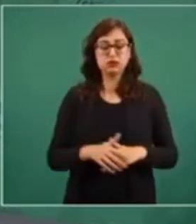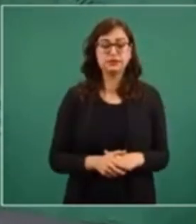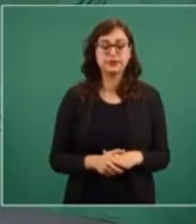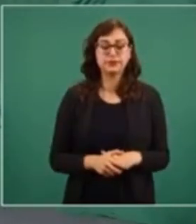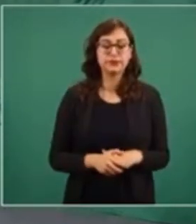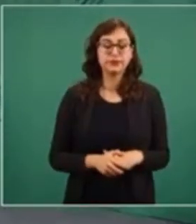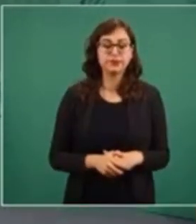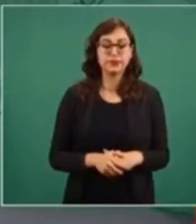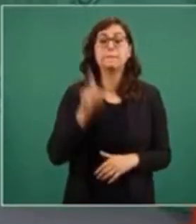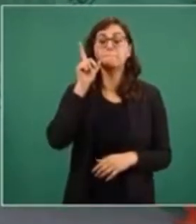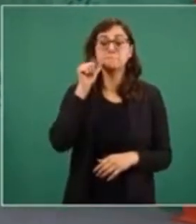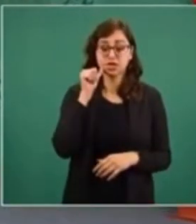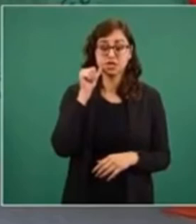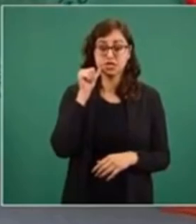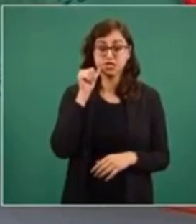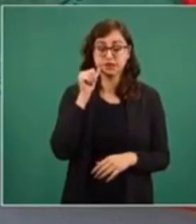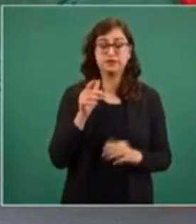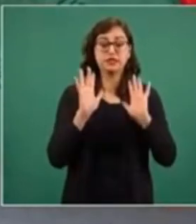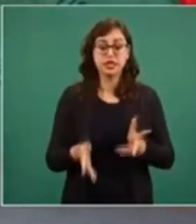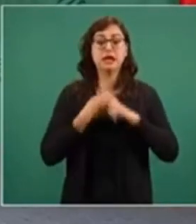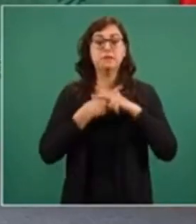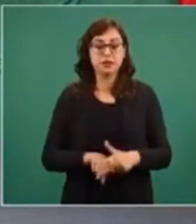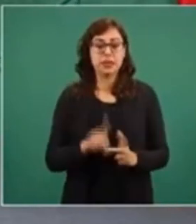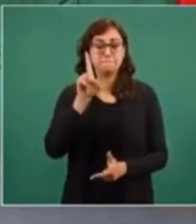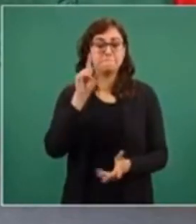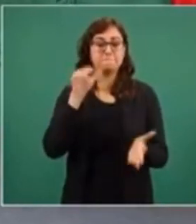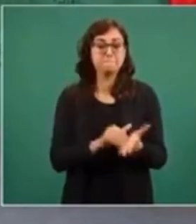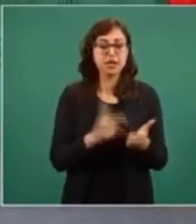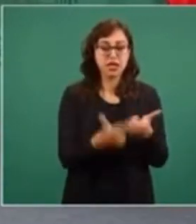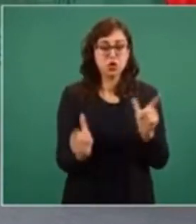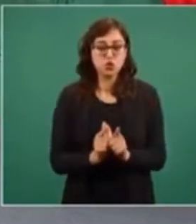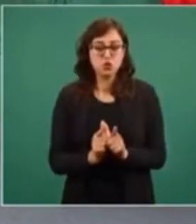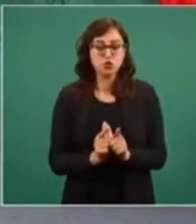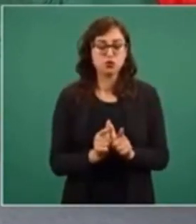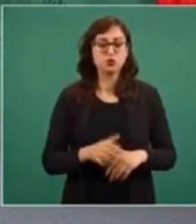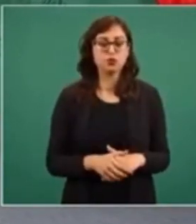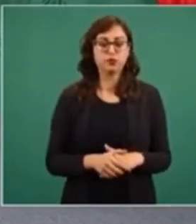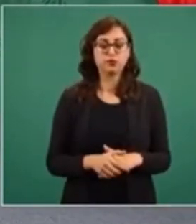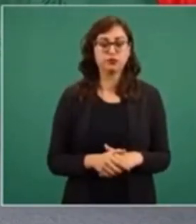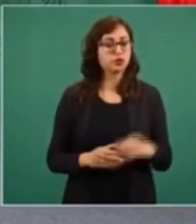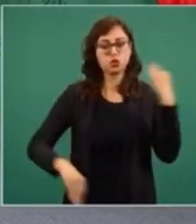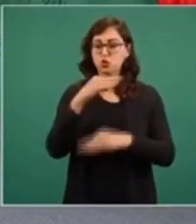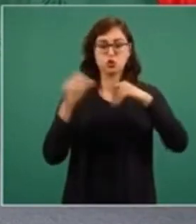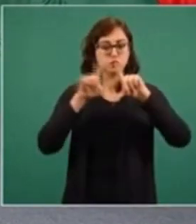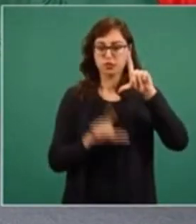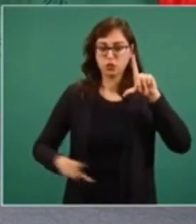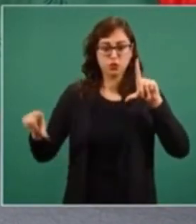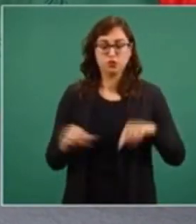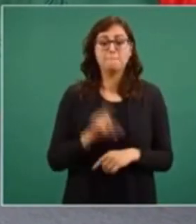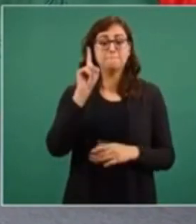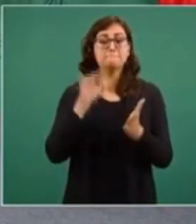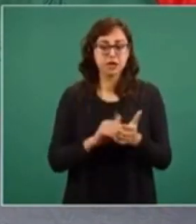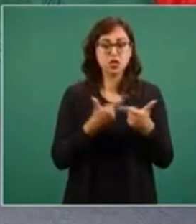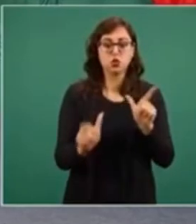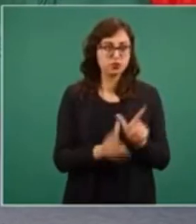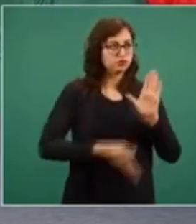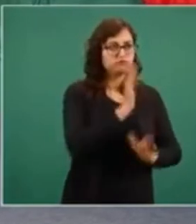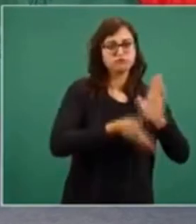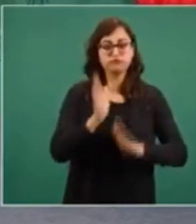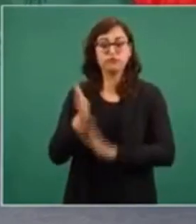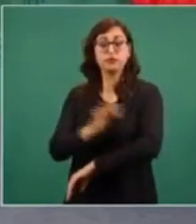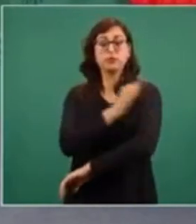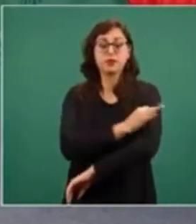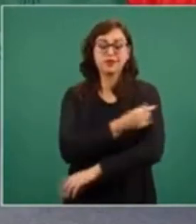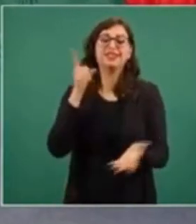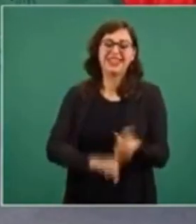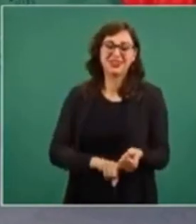Pero ya mañana, mil brigadas. ¿En qué área del país? En todo el país. Mil. Para los